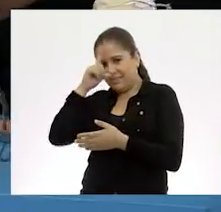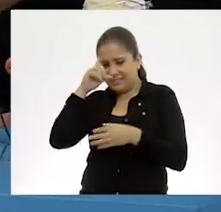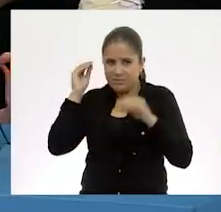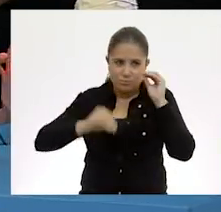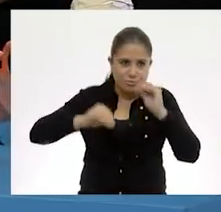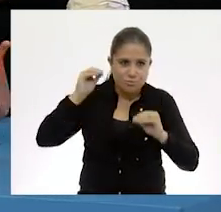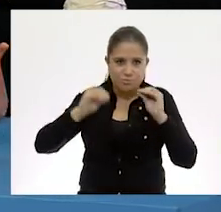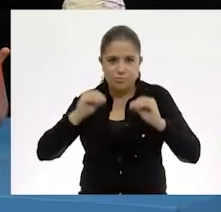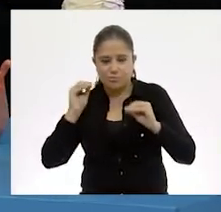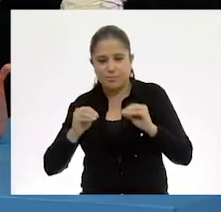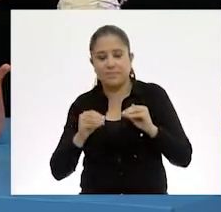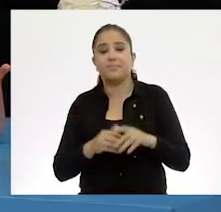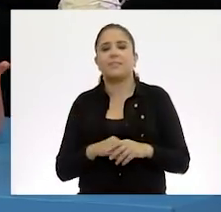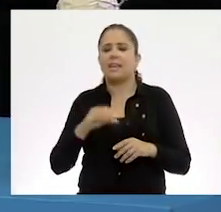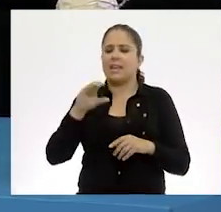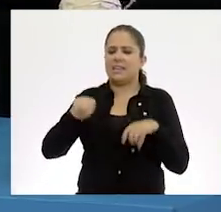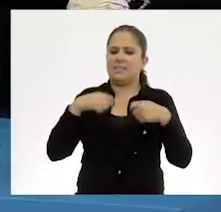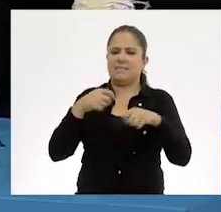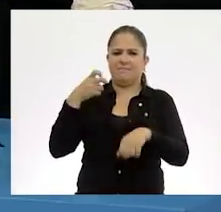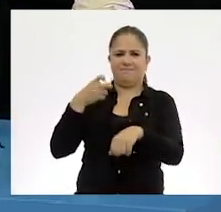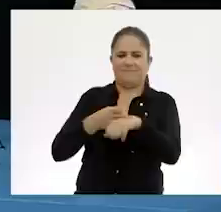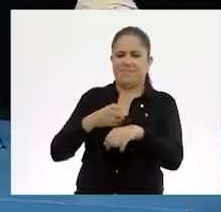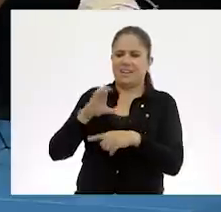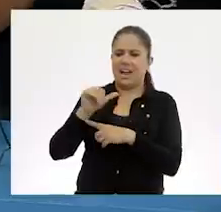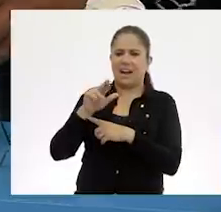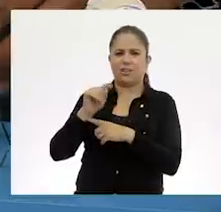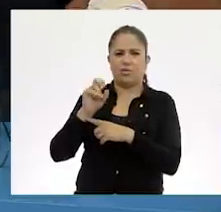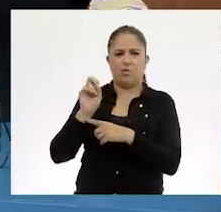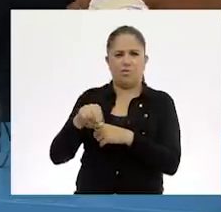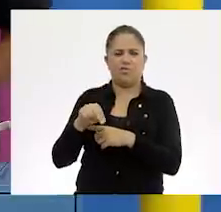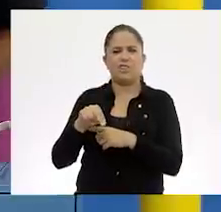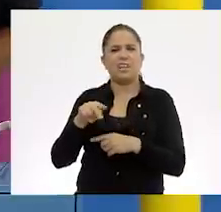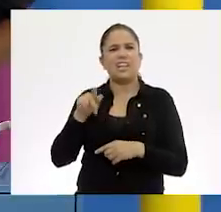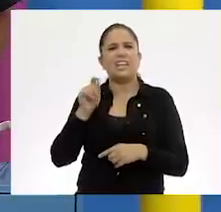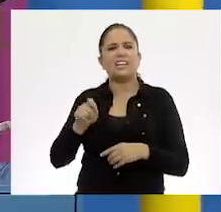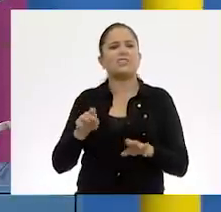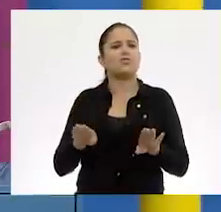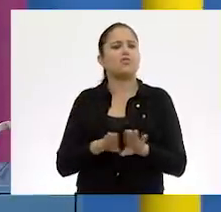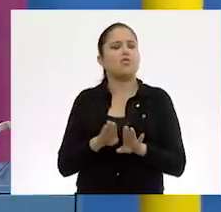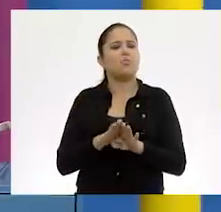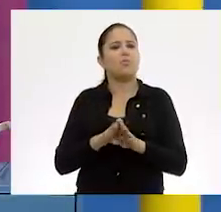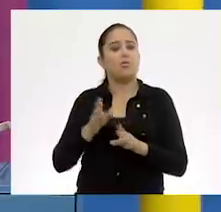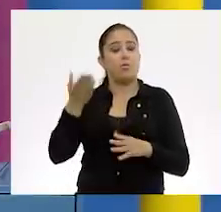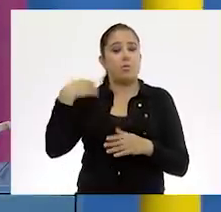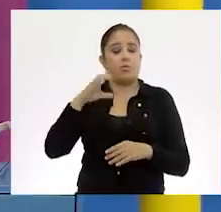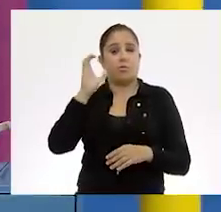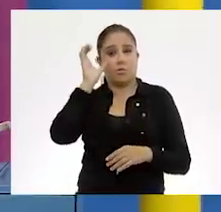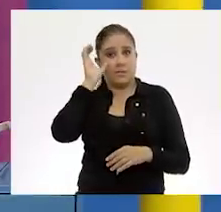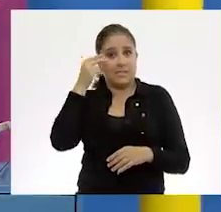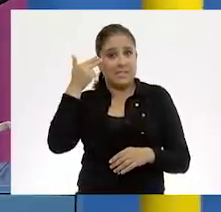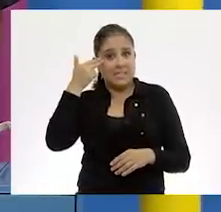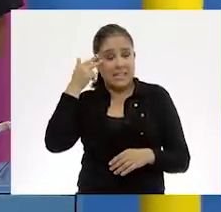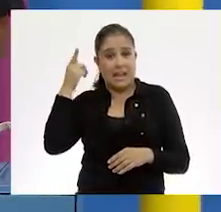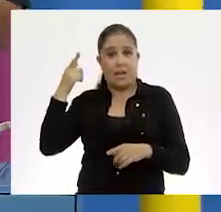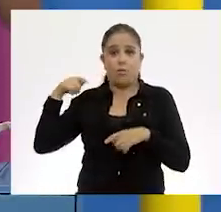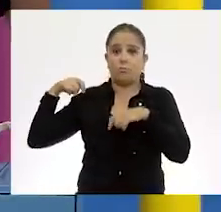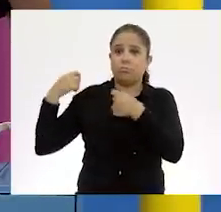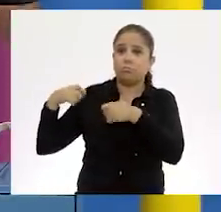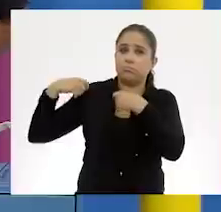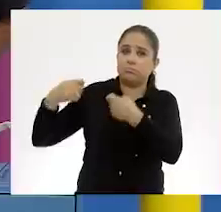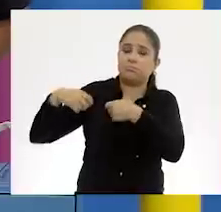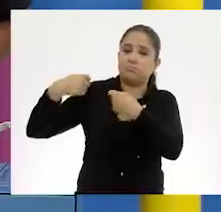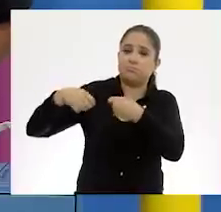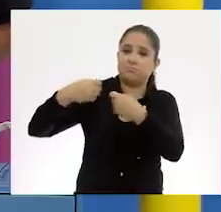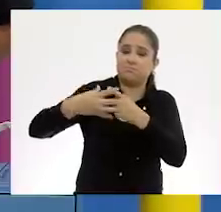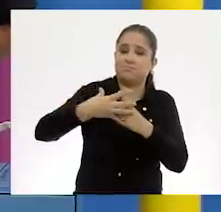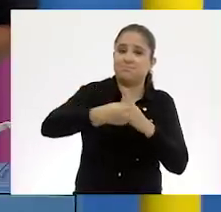Ok, la cartonería surge como una técnica que viene desde China y poco a poco se va con